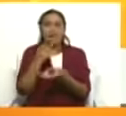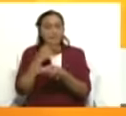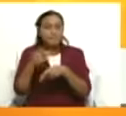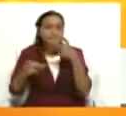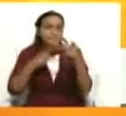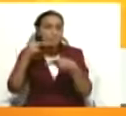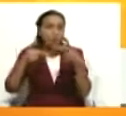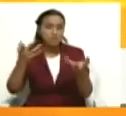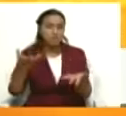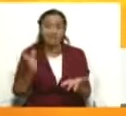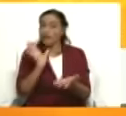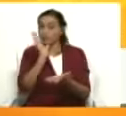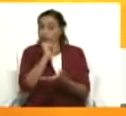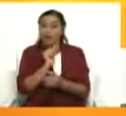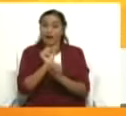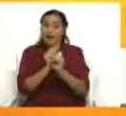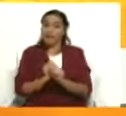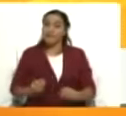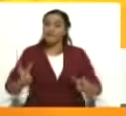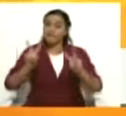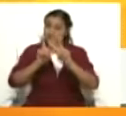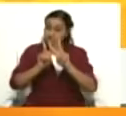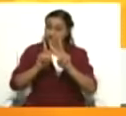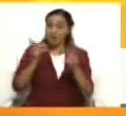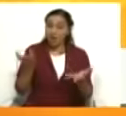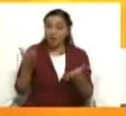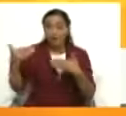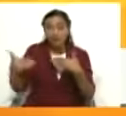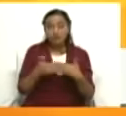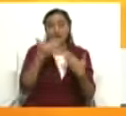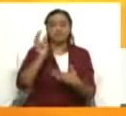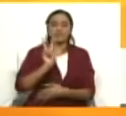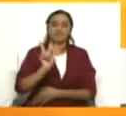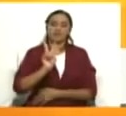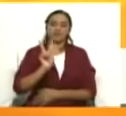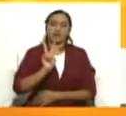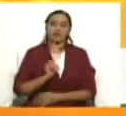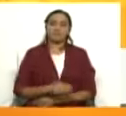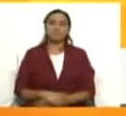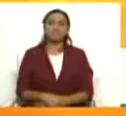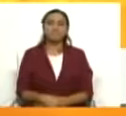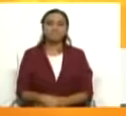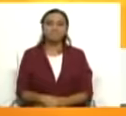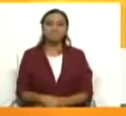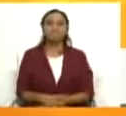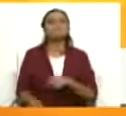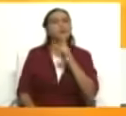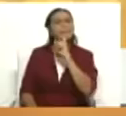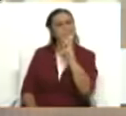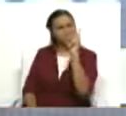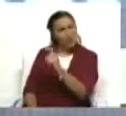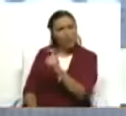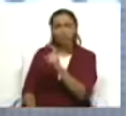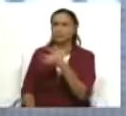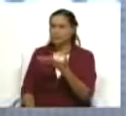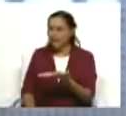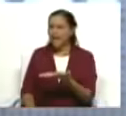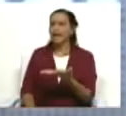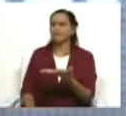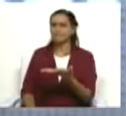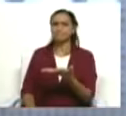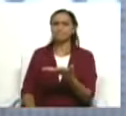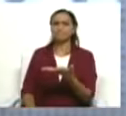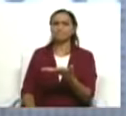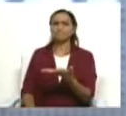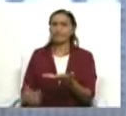muy inmoral para sumarse a la agresión contra Venezuela. Vicepresidente, también es importante recordar en este periplo que usted hablaba entre